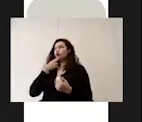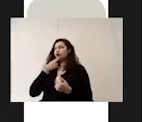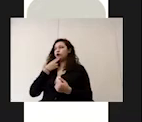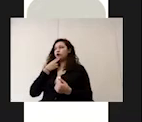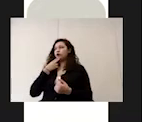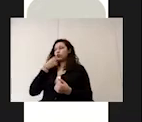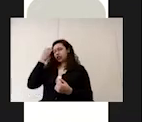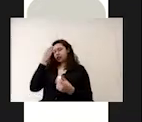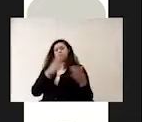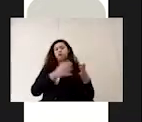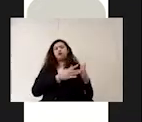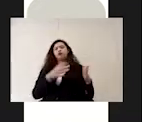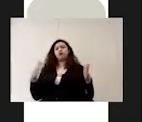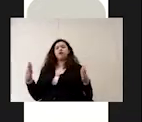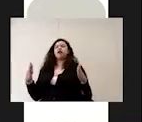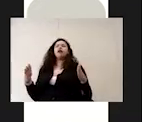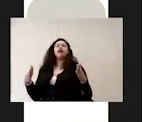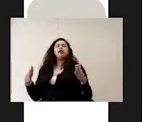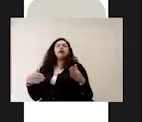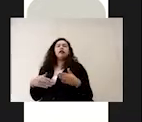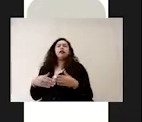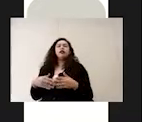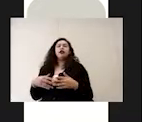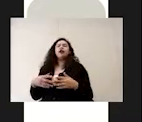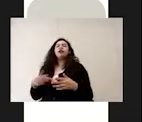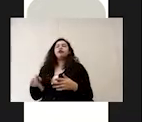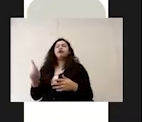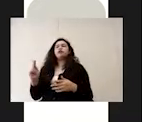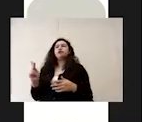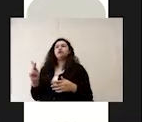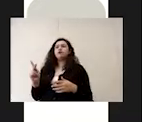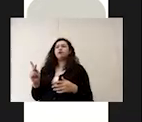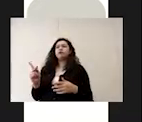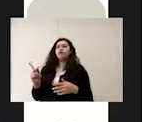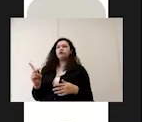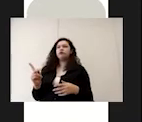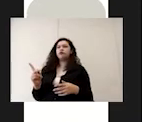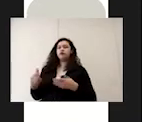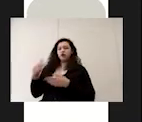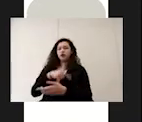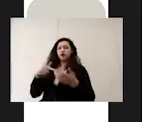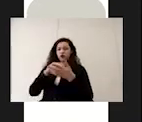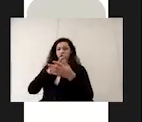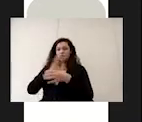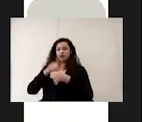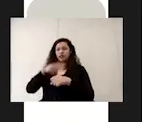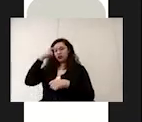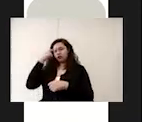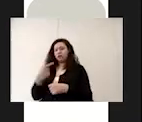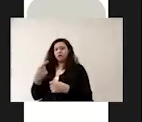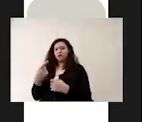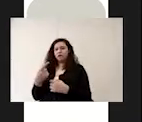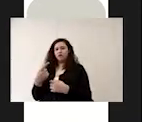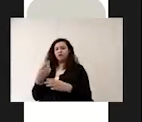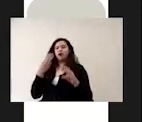a lo largo de todo el ciclo escolar sin embargo deben tener un lugar específico para el material